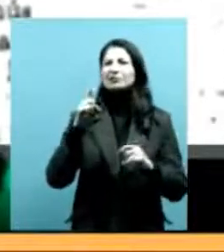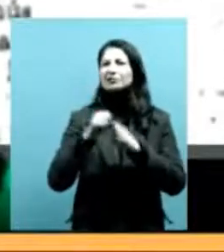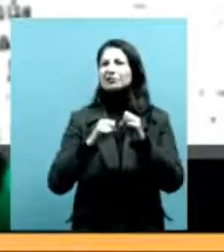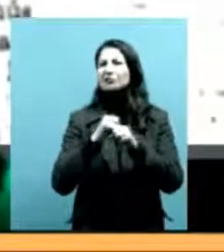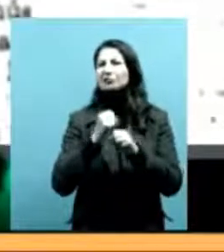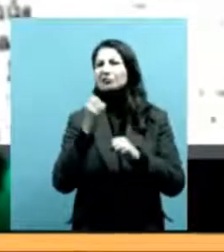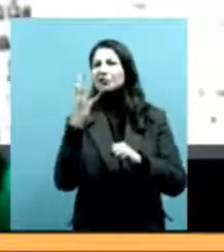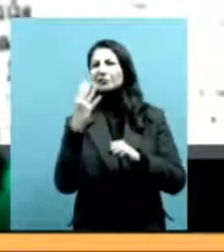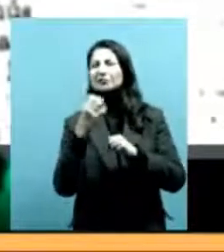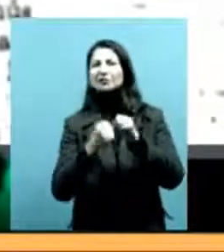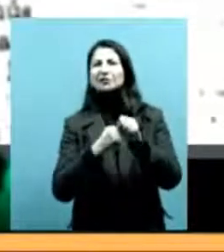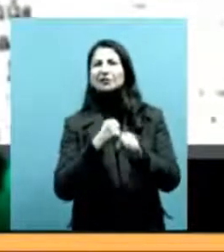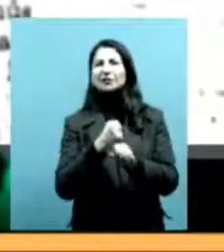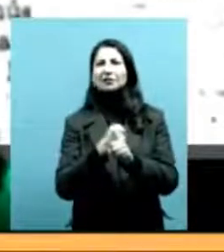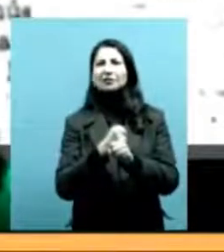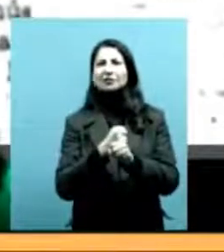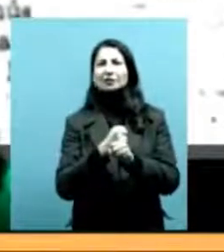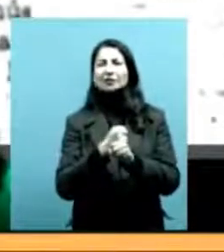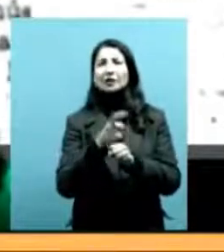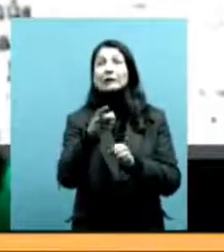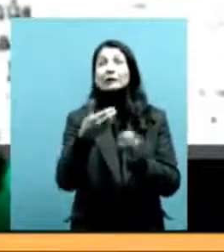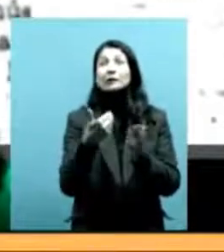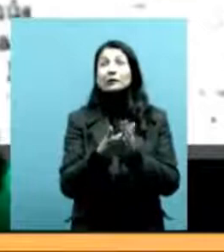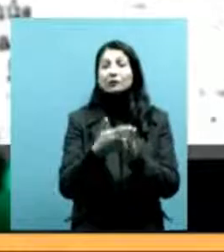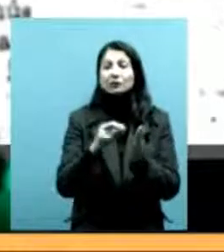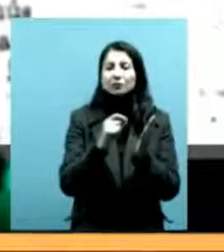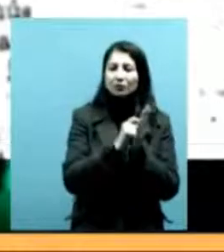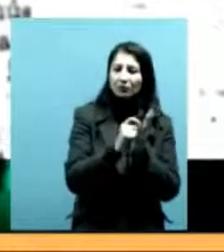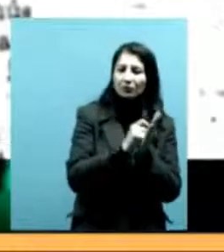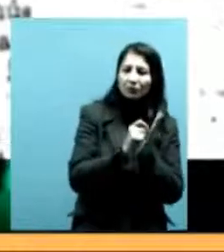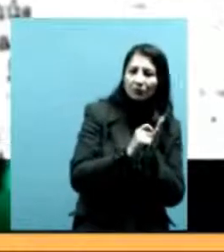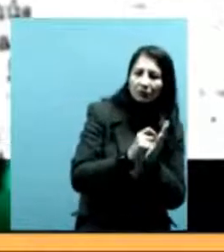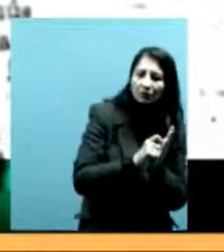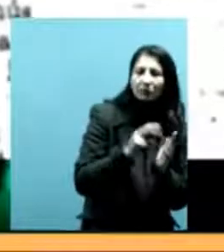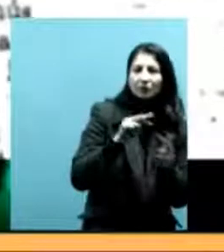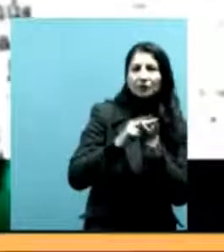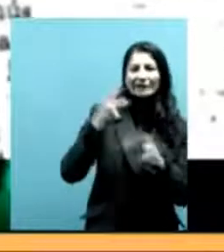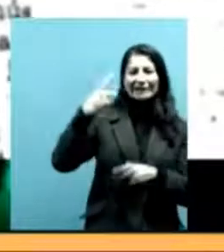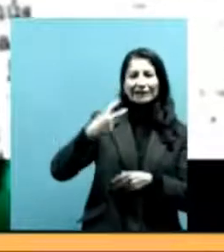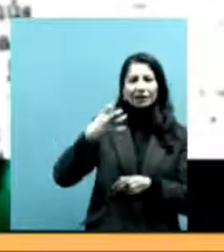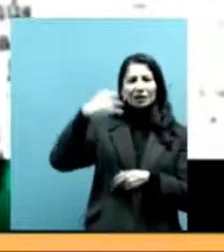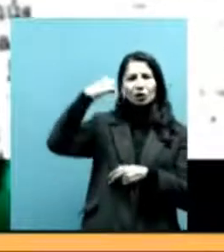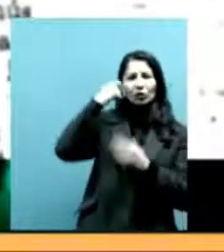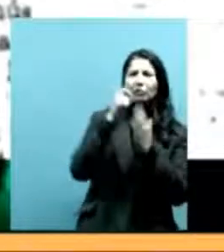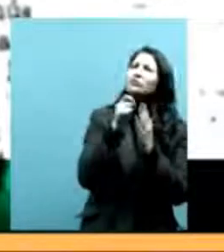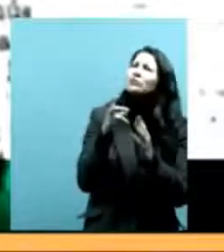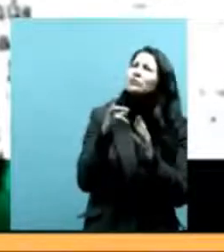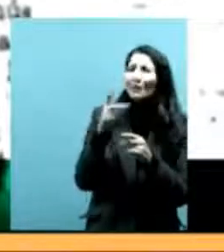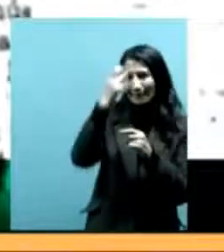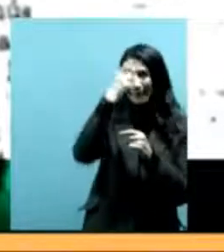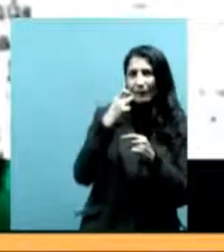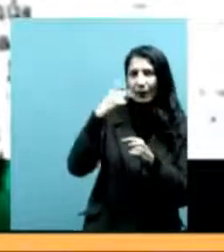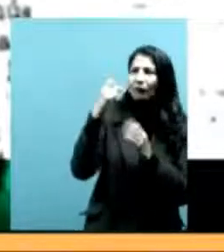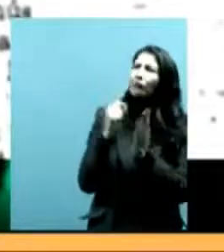dos años, ¿no es cierto? Estas son pruebas que los historiadores vienen trabajando mucho, evidencias, de que